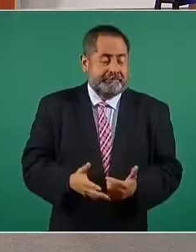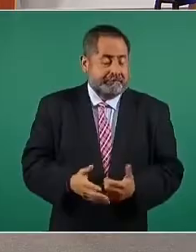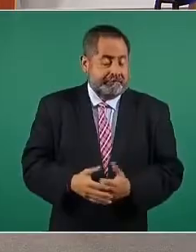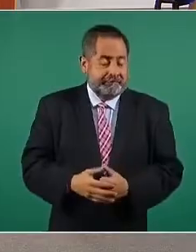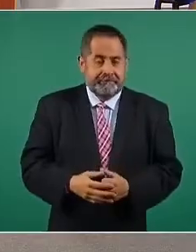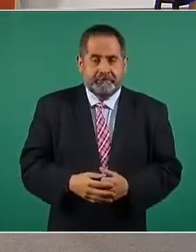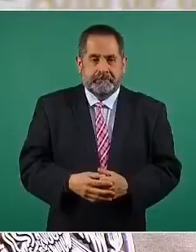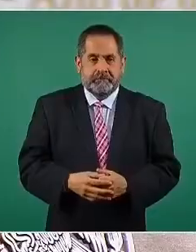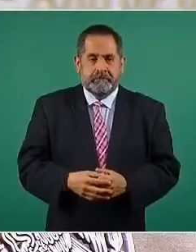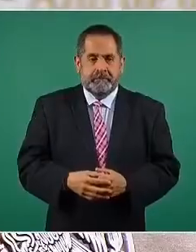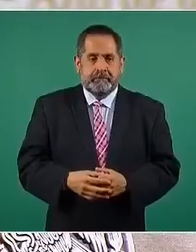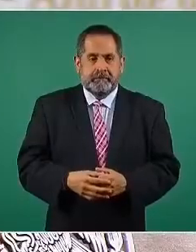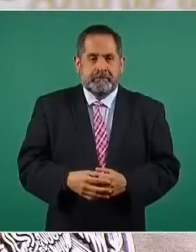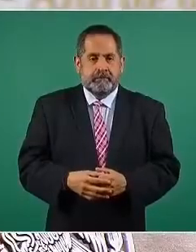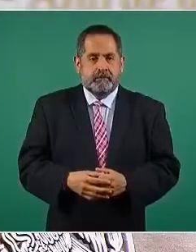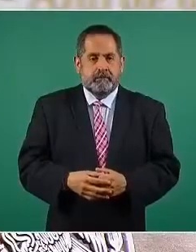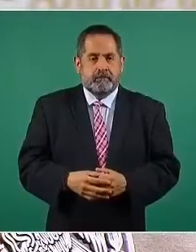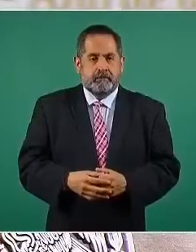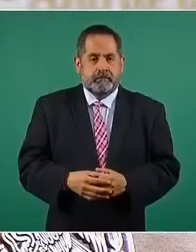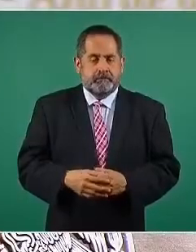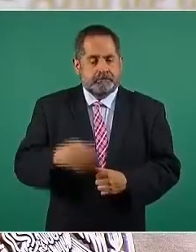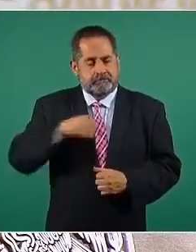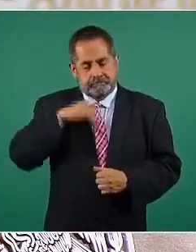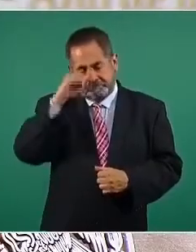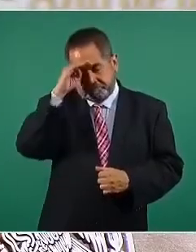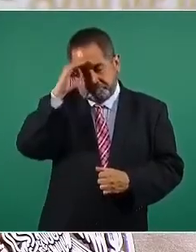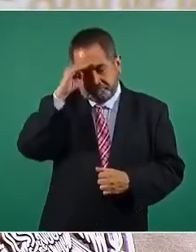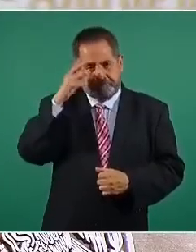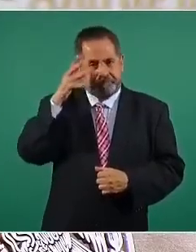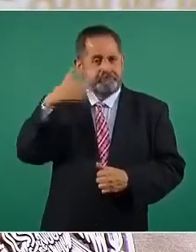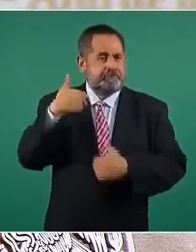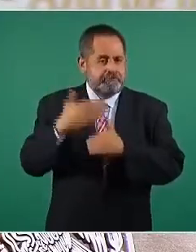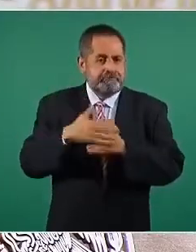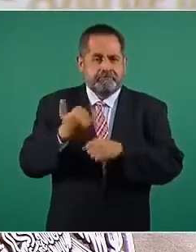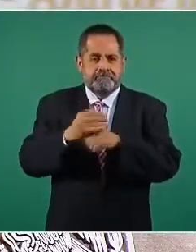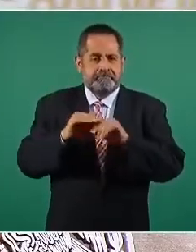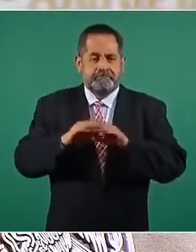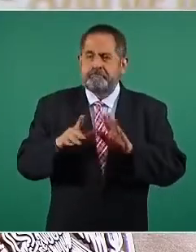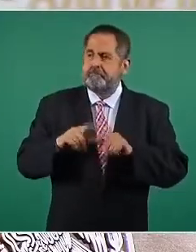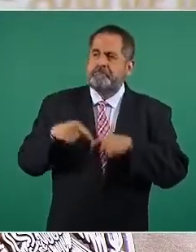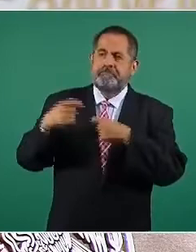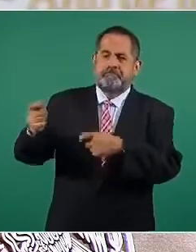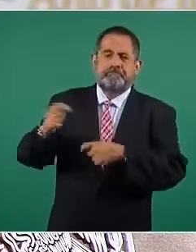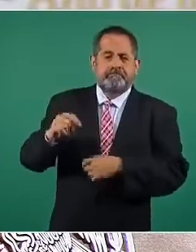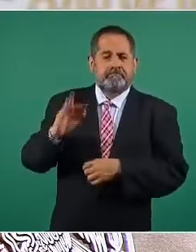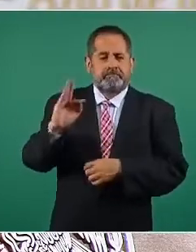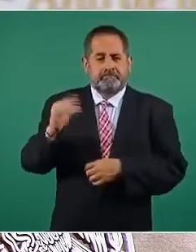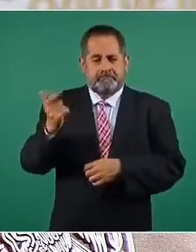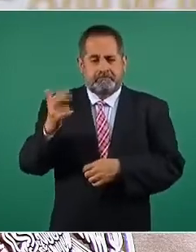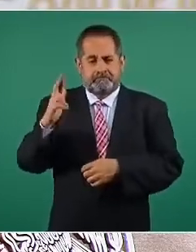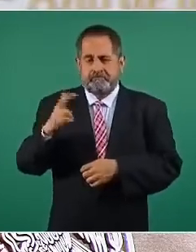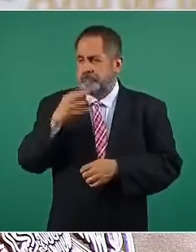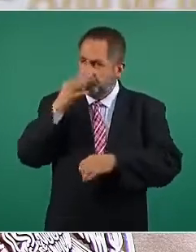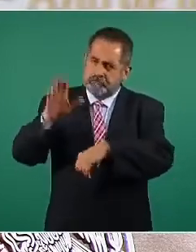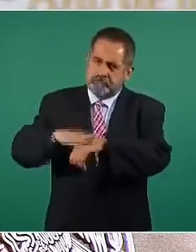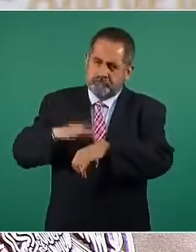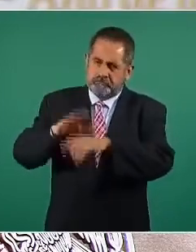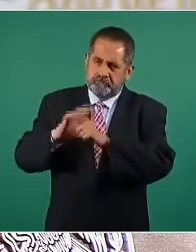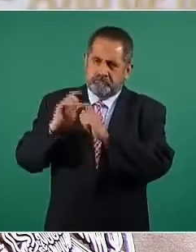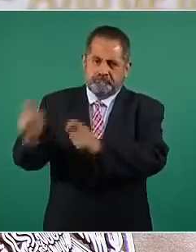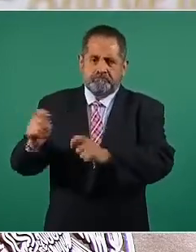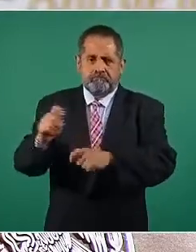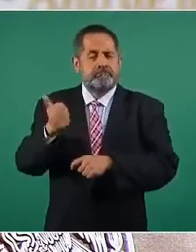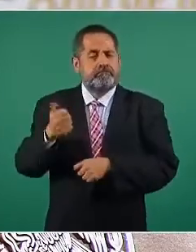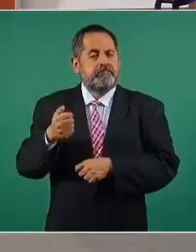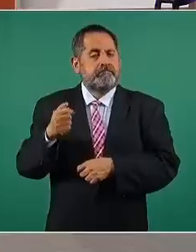En este contexto, se presentará la información ante la Fiscalía General de la República y se dará vista al Servicio de